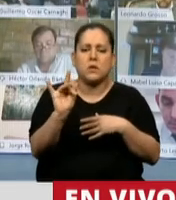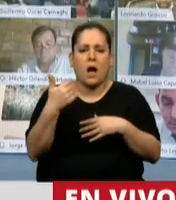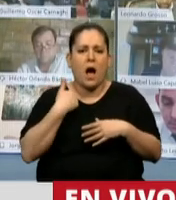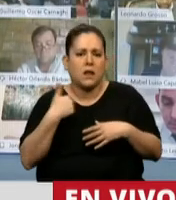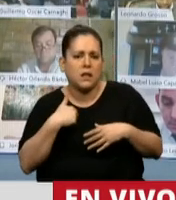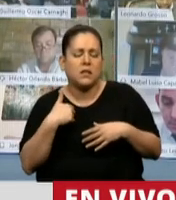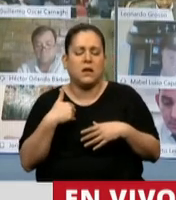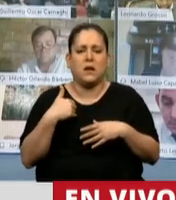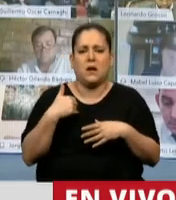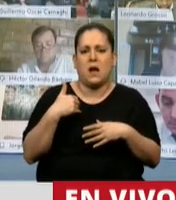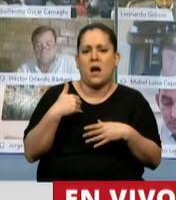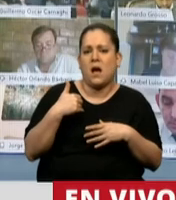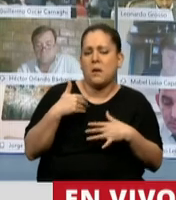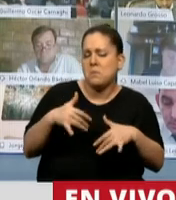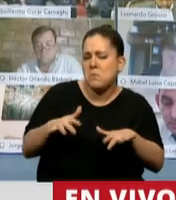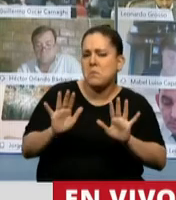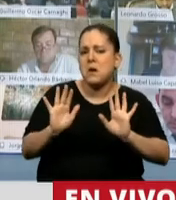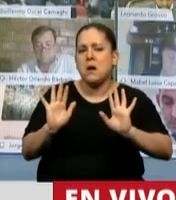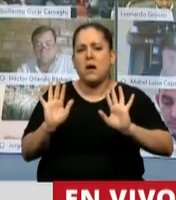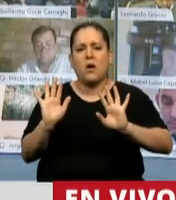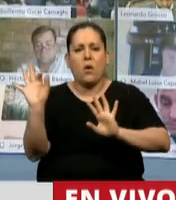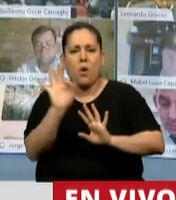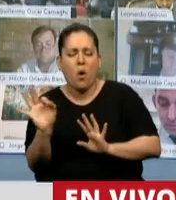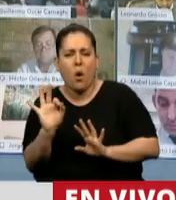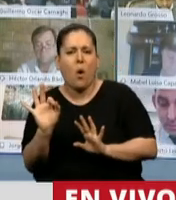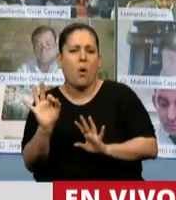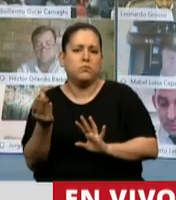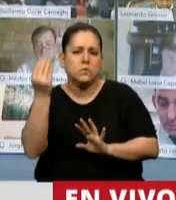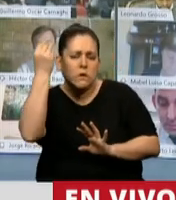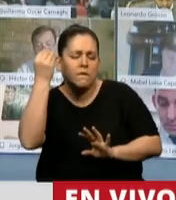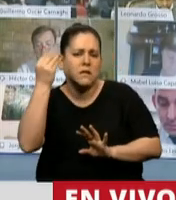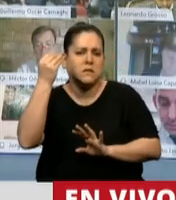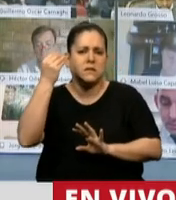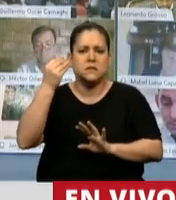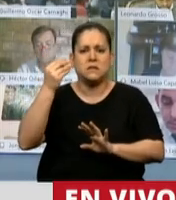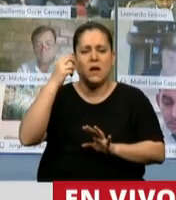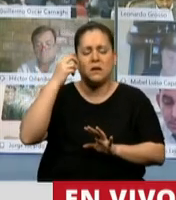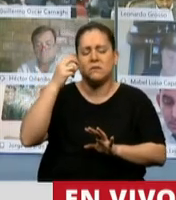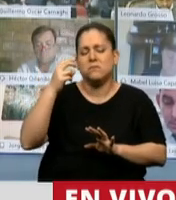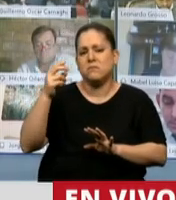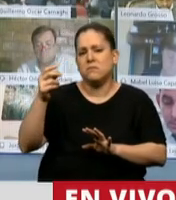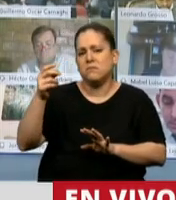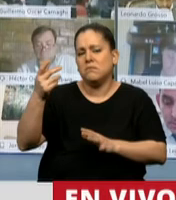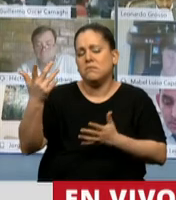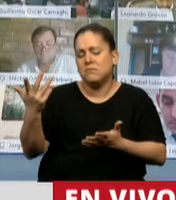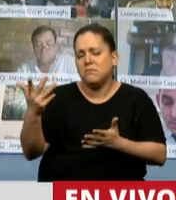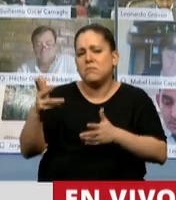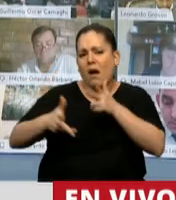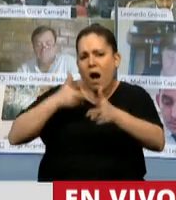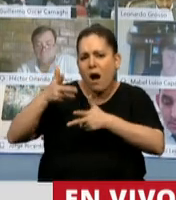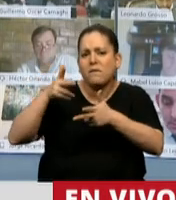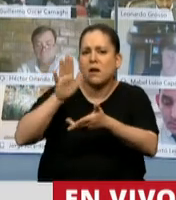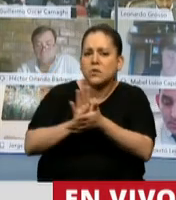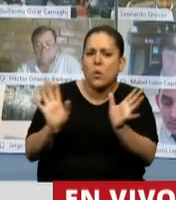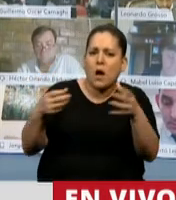el país, más allá del descrédito que a veces se trata de instalar en cuanto a la